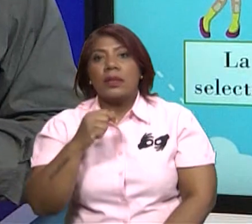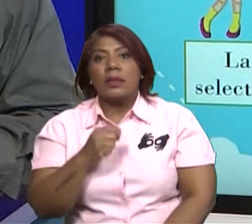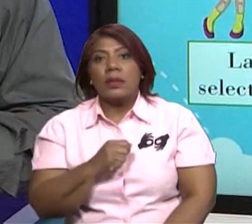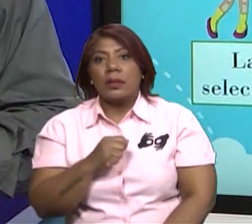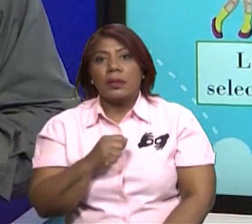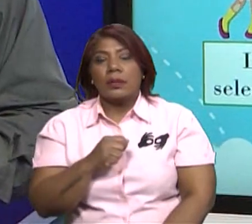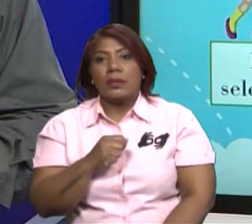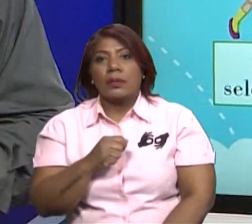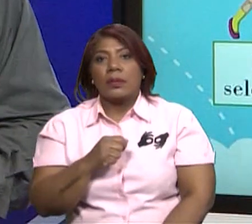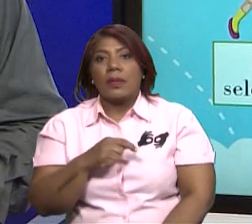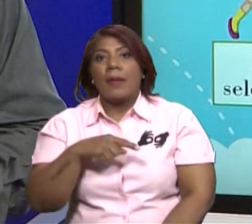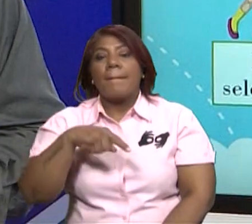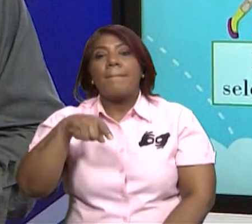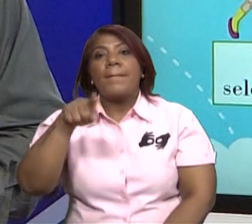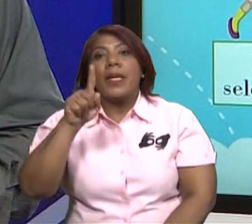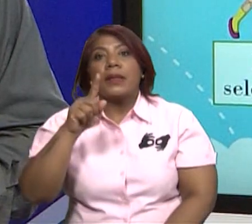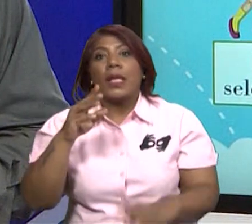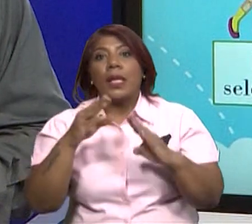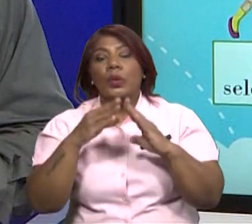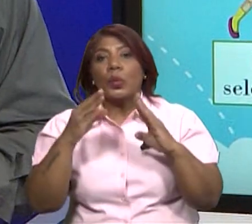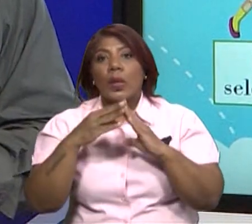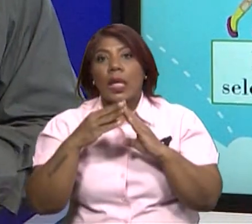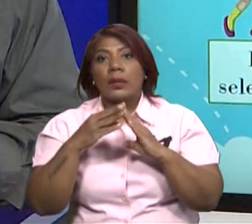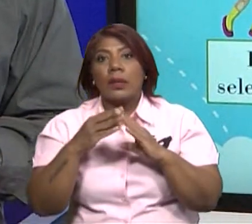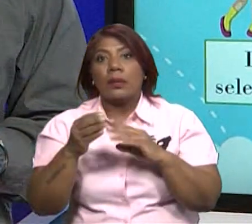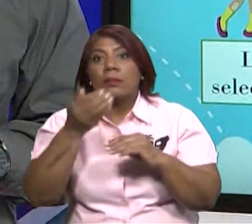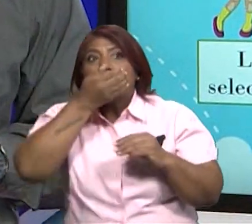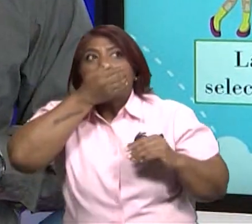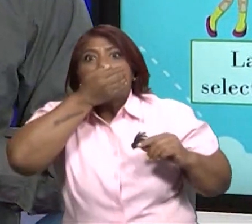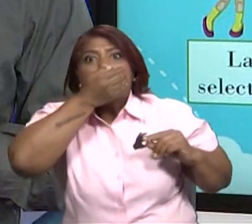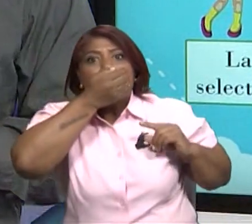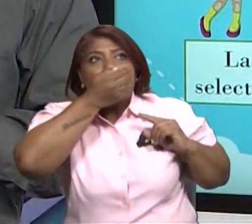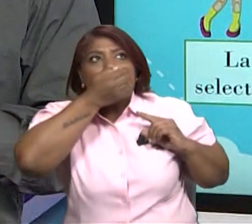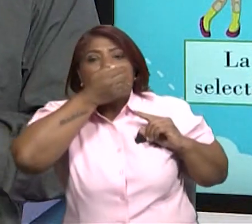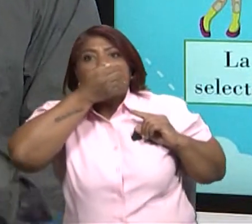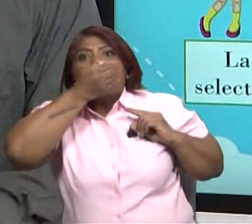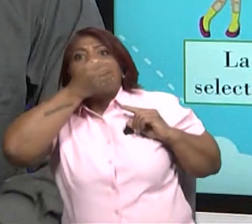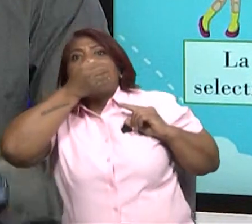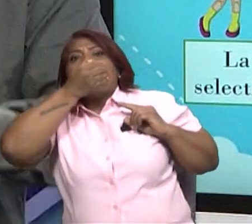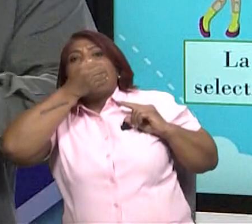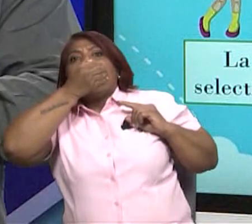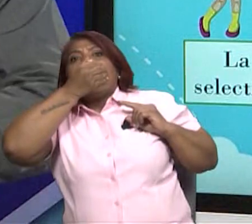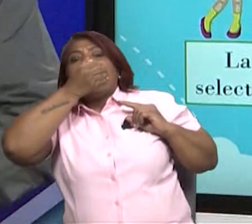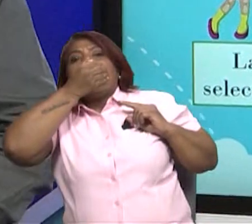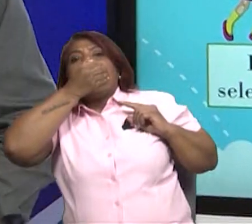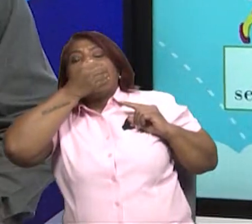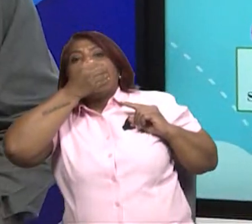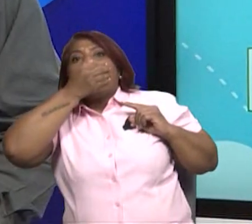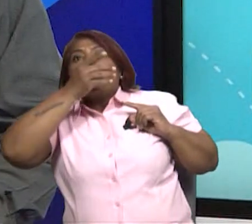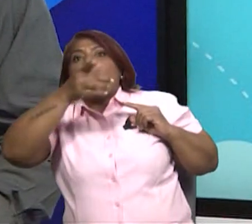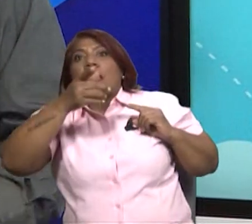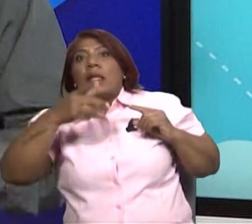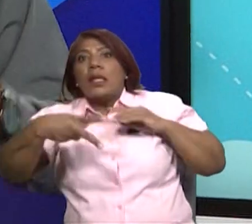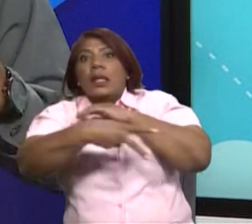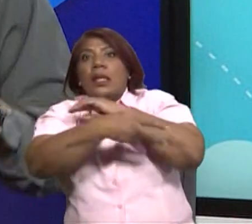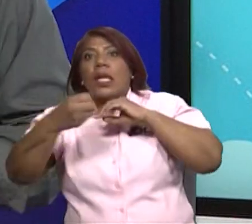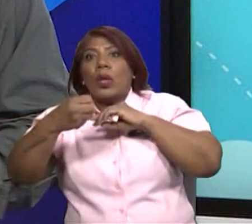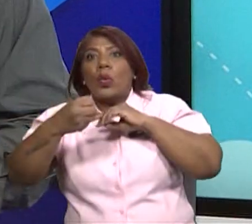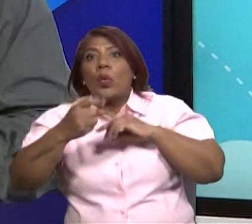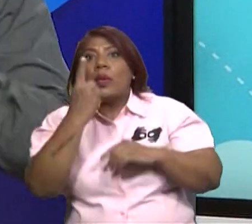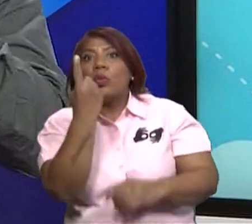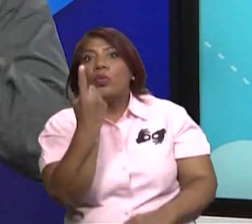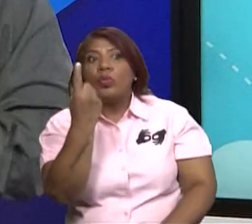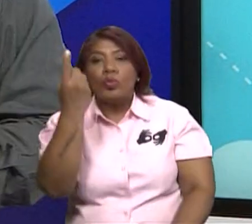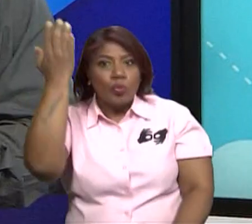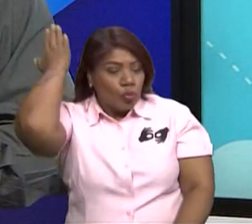te quiten un pulmón para que ese pulmón se lo pongan a un hijo de él o a él mismo.